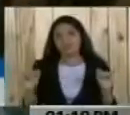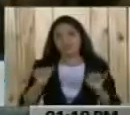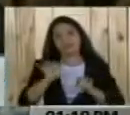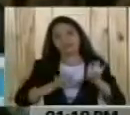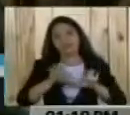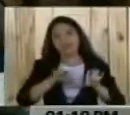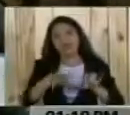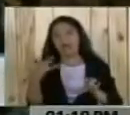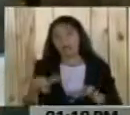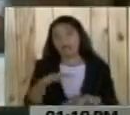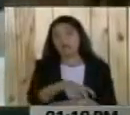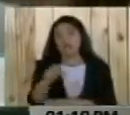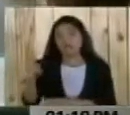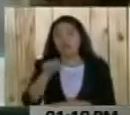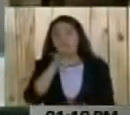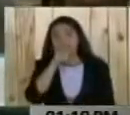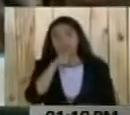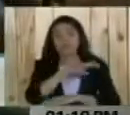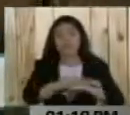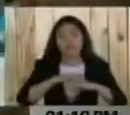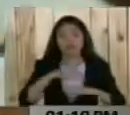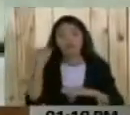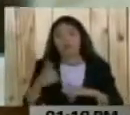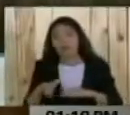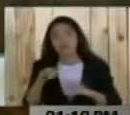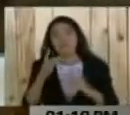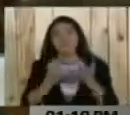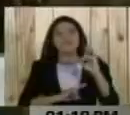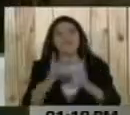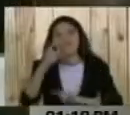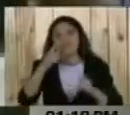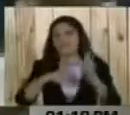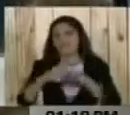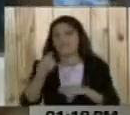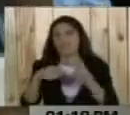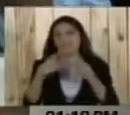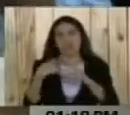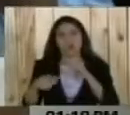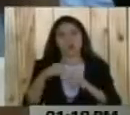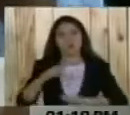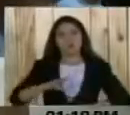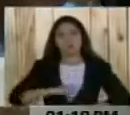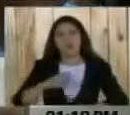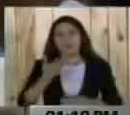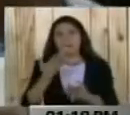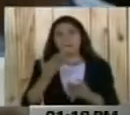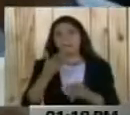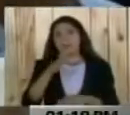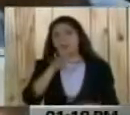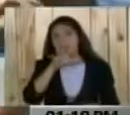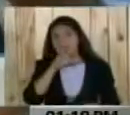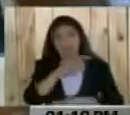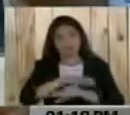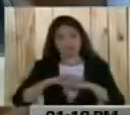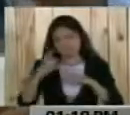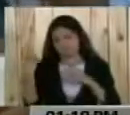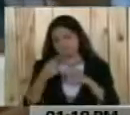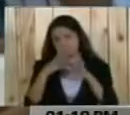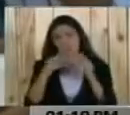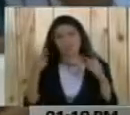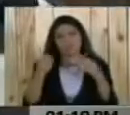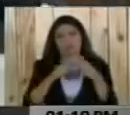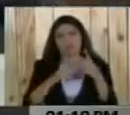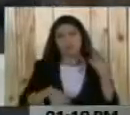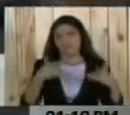tenemos adopción de perros y gatos, tenemos feria animalista con venta de productos de bienestar animal para los peludos de la casa, y bueno, una cantidad de